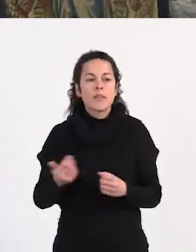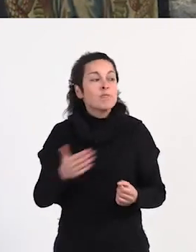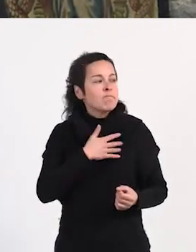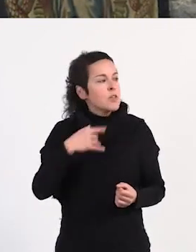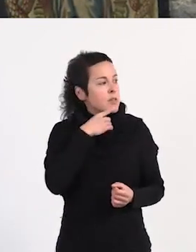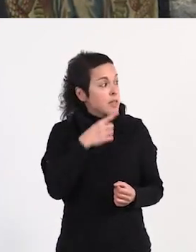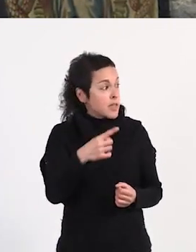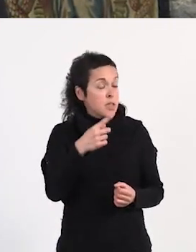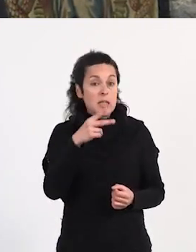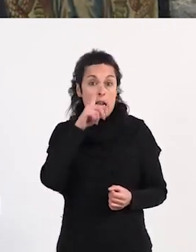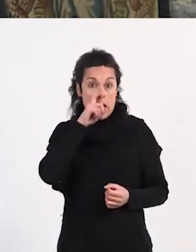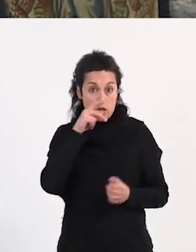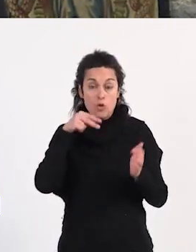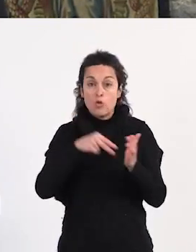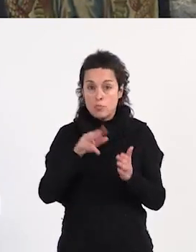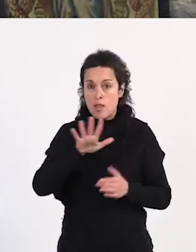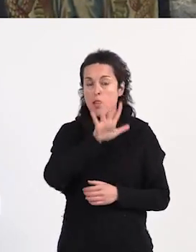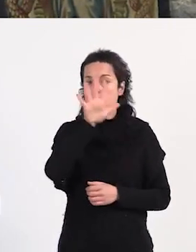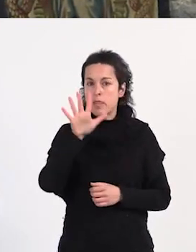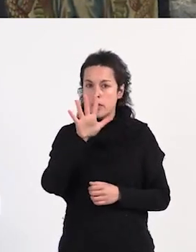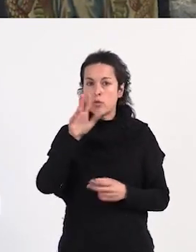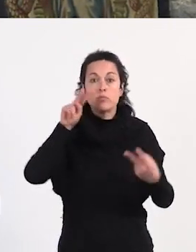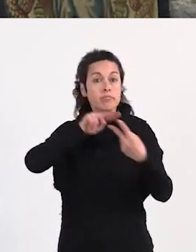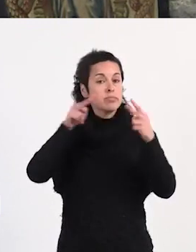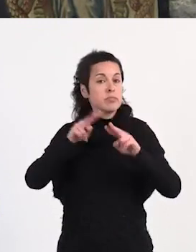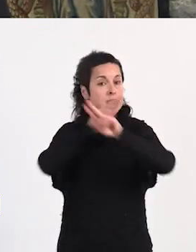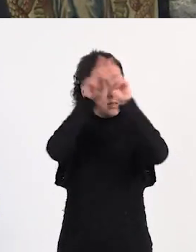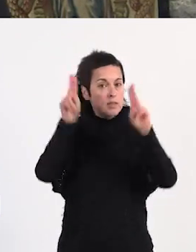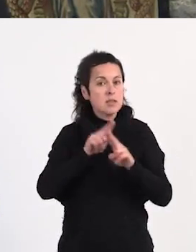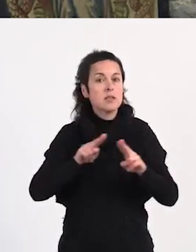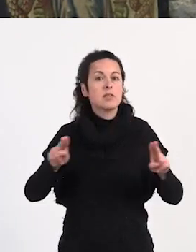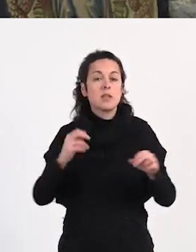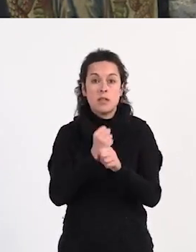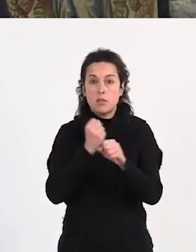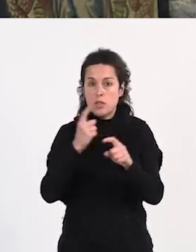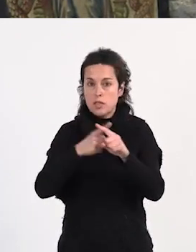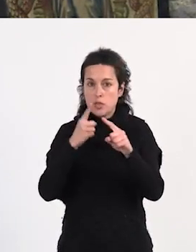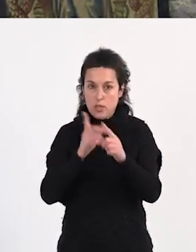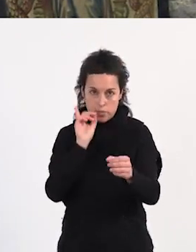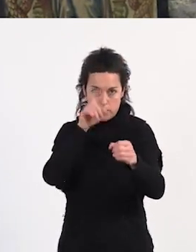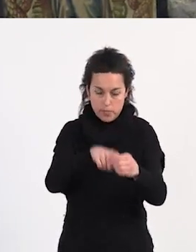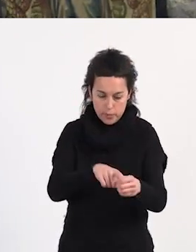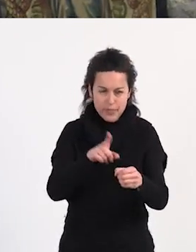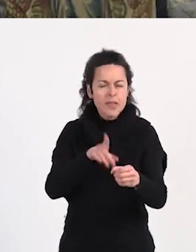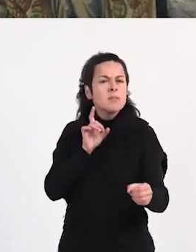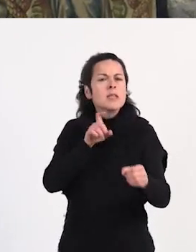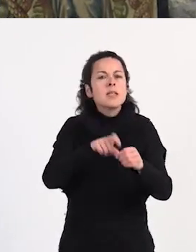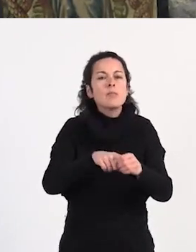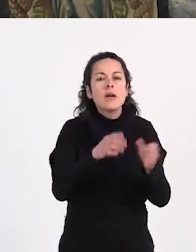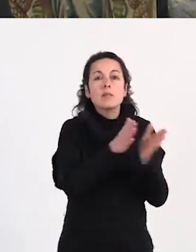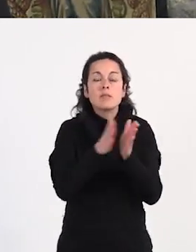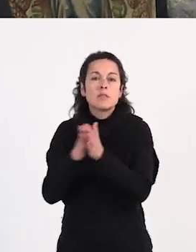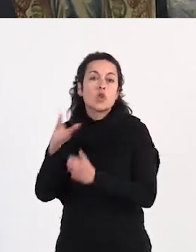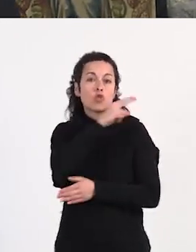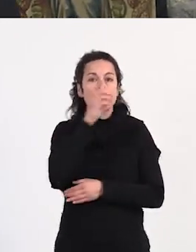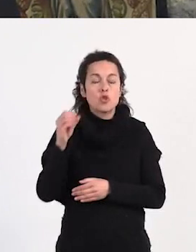que en el año 2005 participó en un encuentro internacional de trabajadoras sexuales que contó con la presencia de 200 compañeras